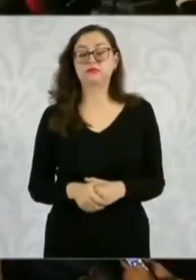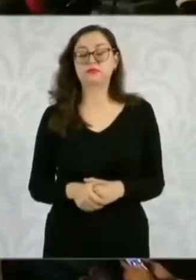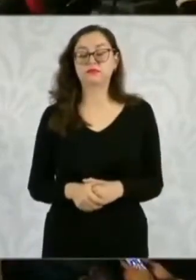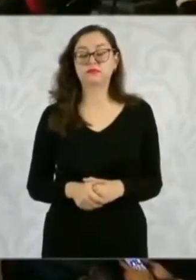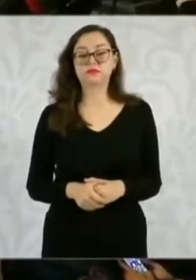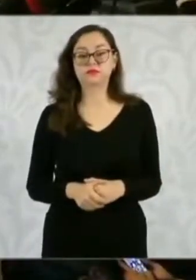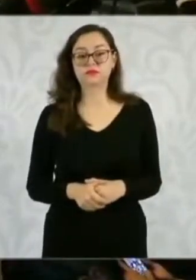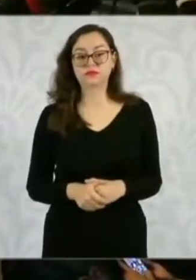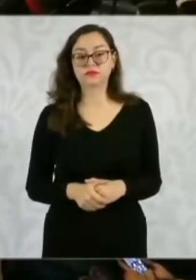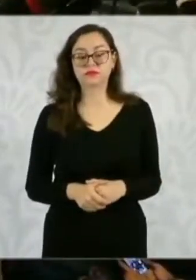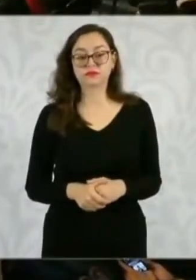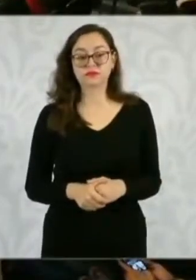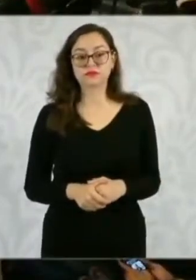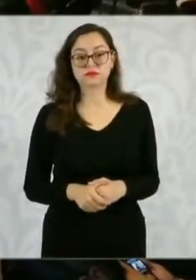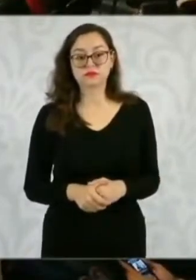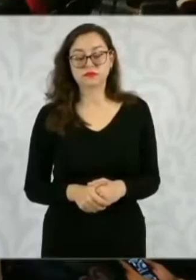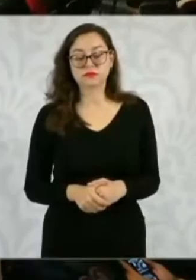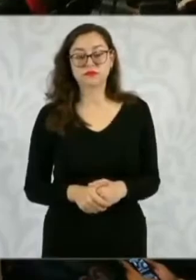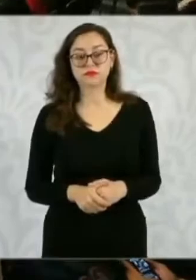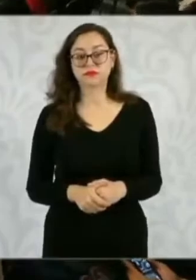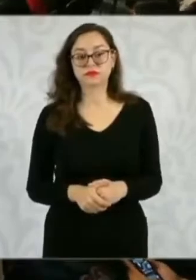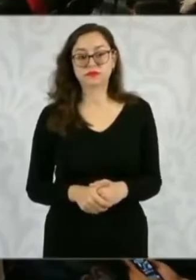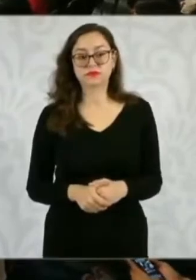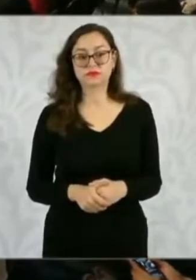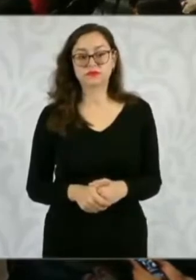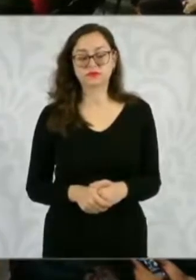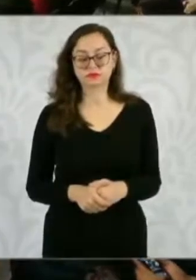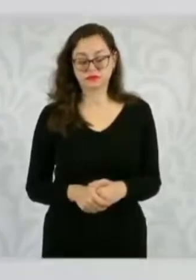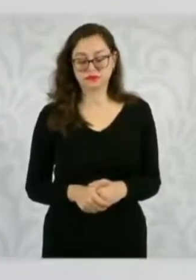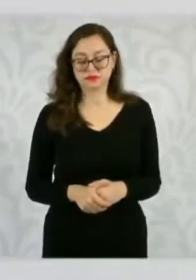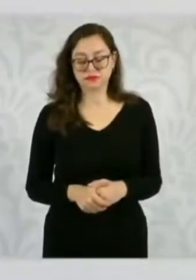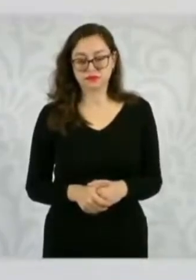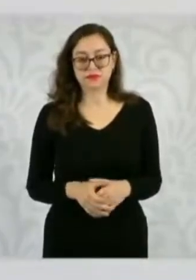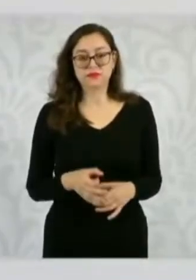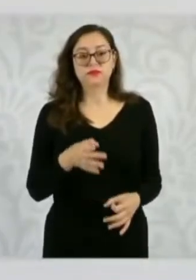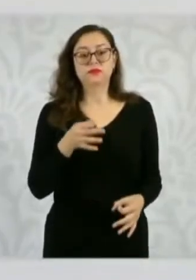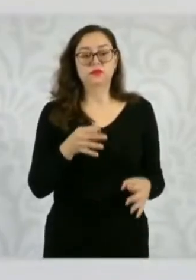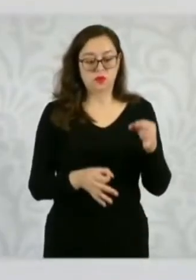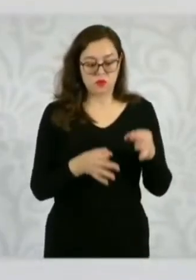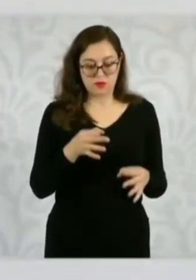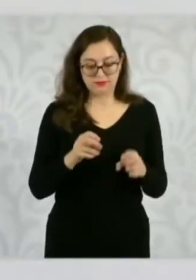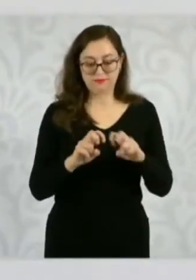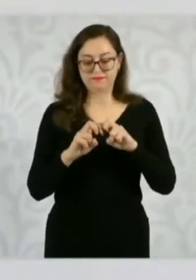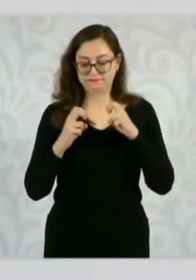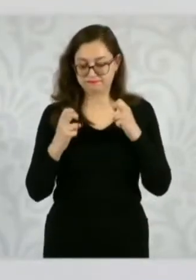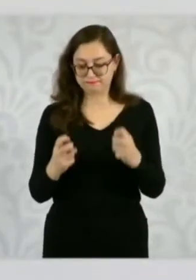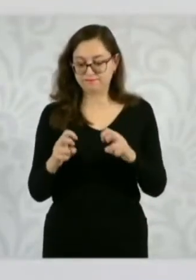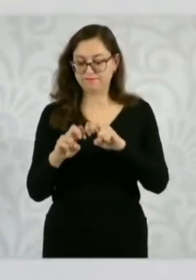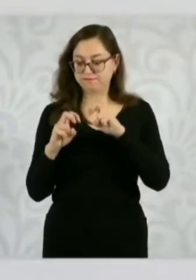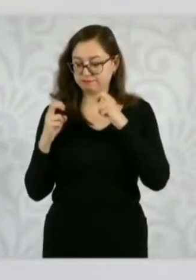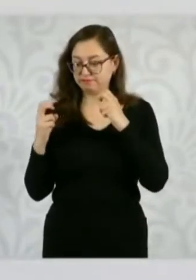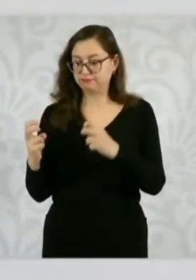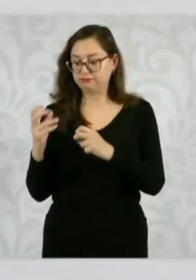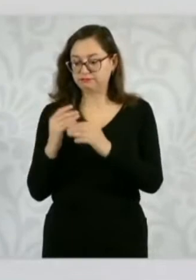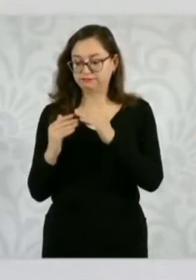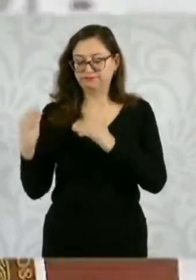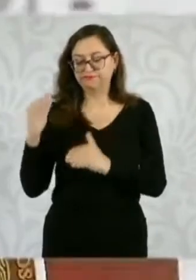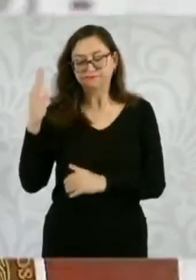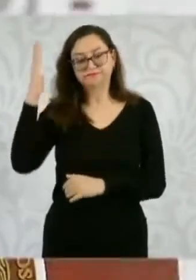Gracias. La elección de jueces, magistrados, ministros, magistradas, ministras,